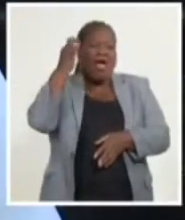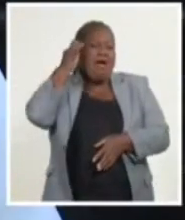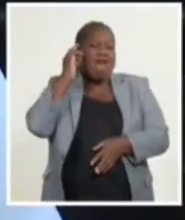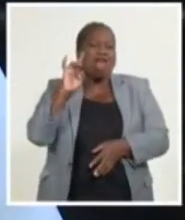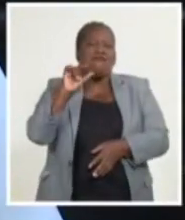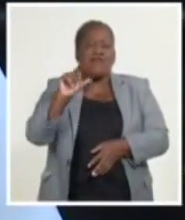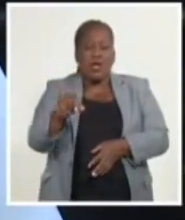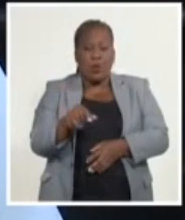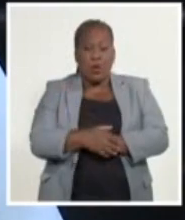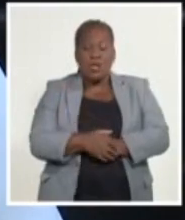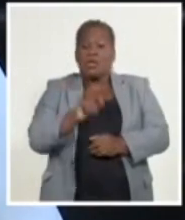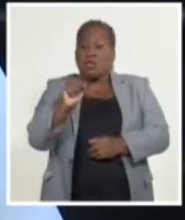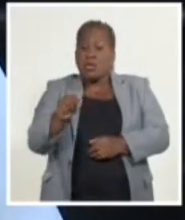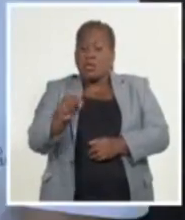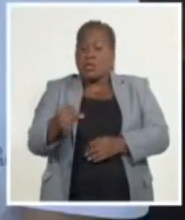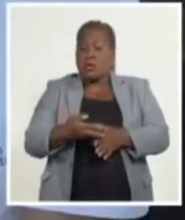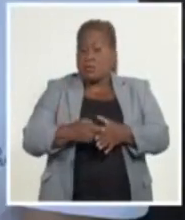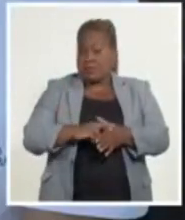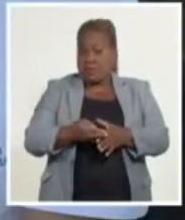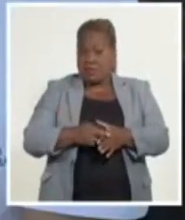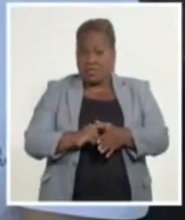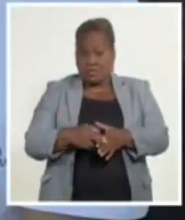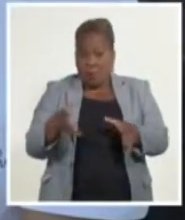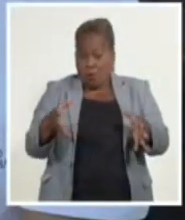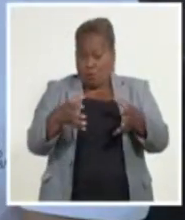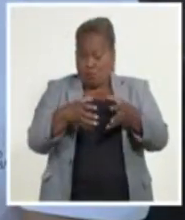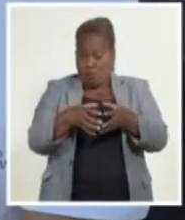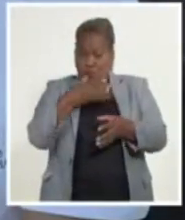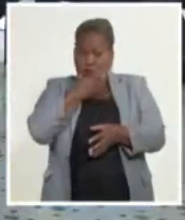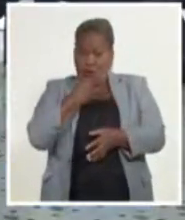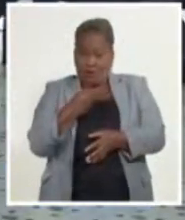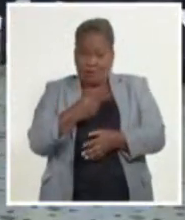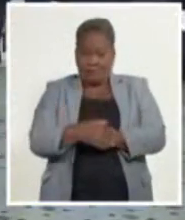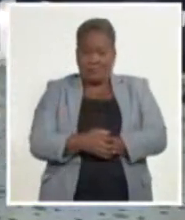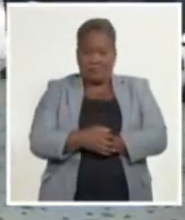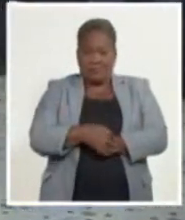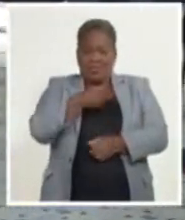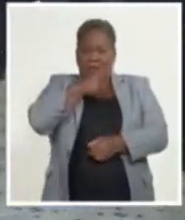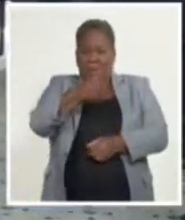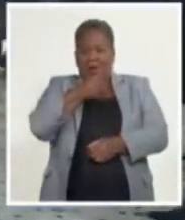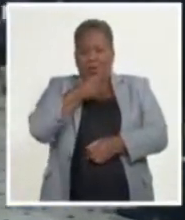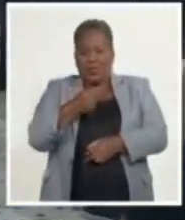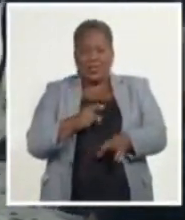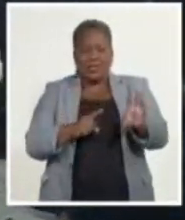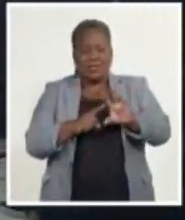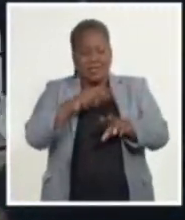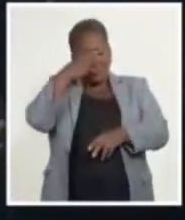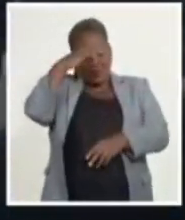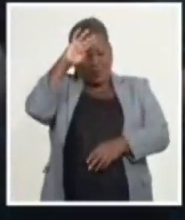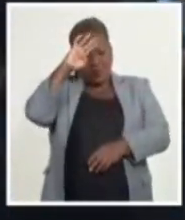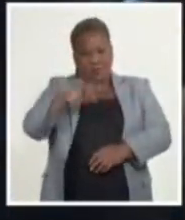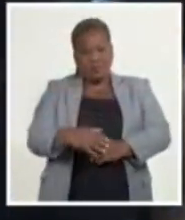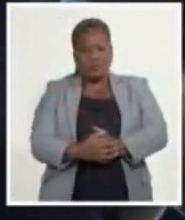representación de una masa juvenil cada vez más diversa. Atlet Basayo García, Sistema Informativo de la Televisión Cubana.